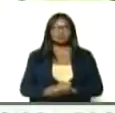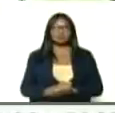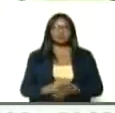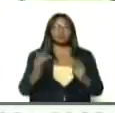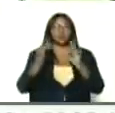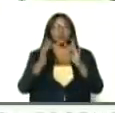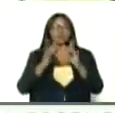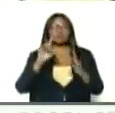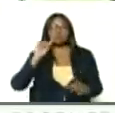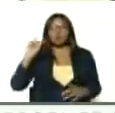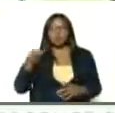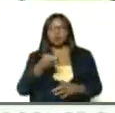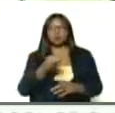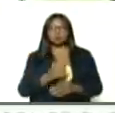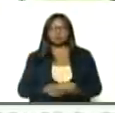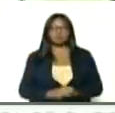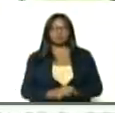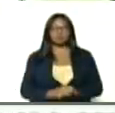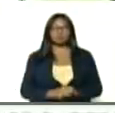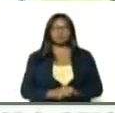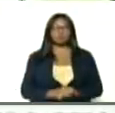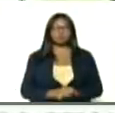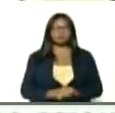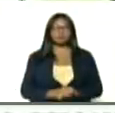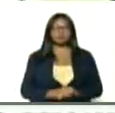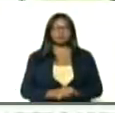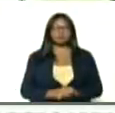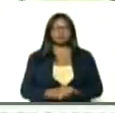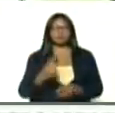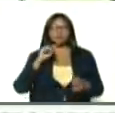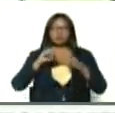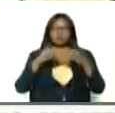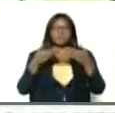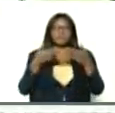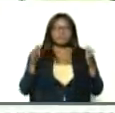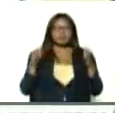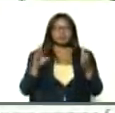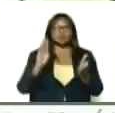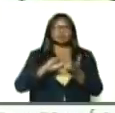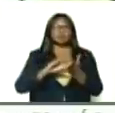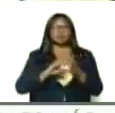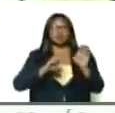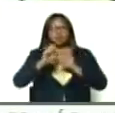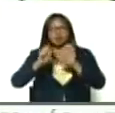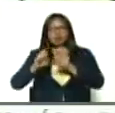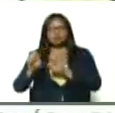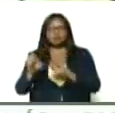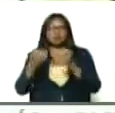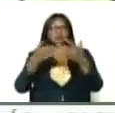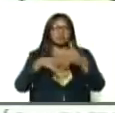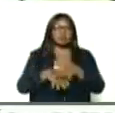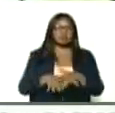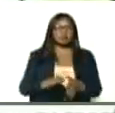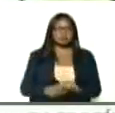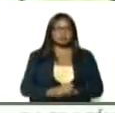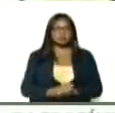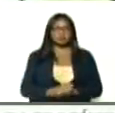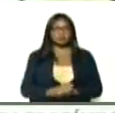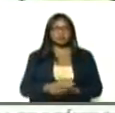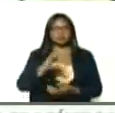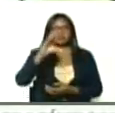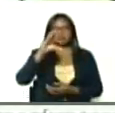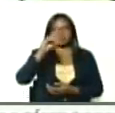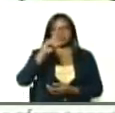pase en Huarico, allá estamos, reinaugurando, un centro de diagnóstico integral, un CDI,